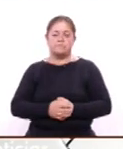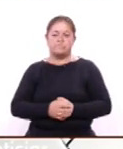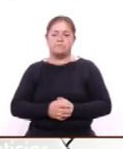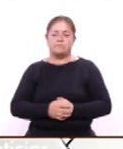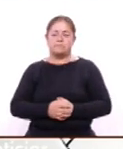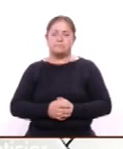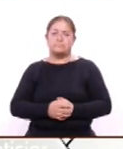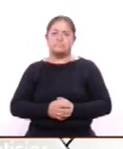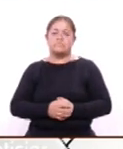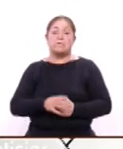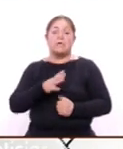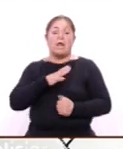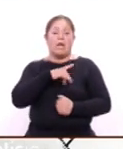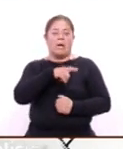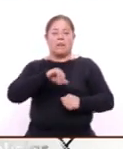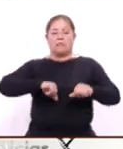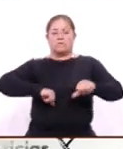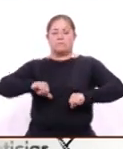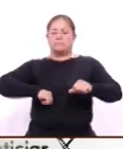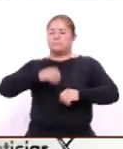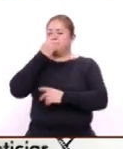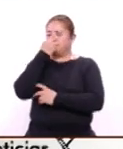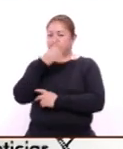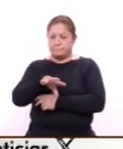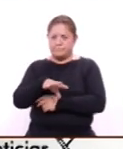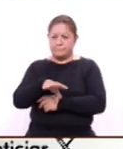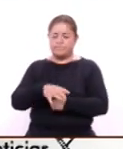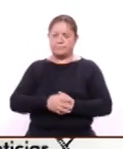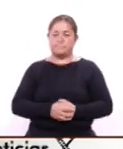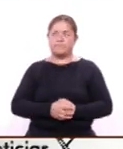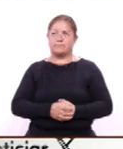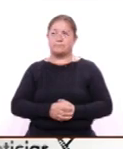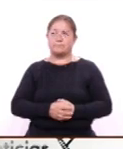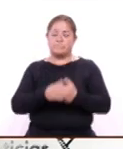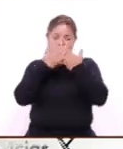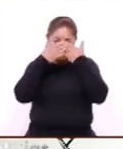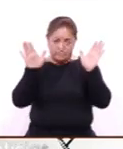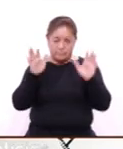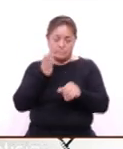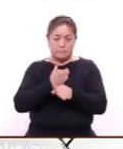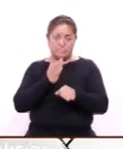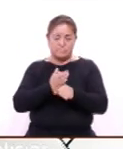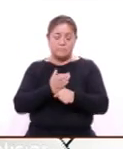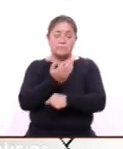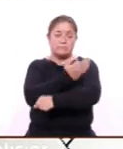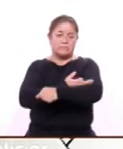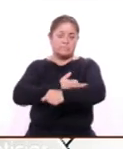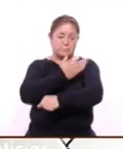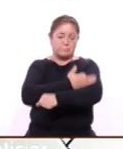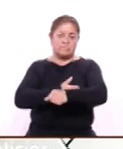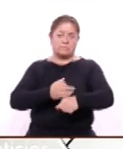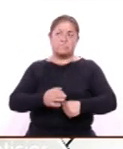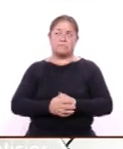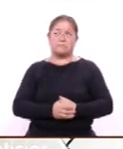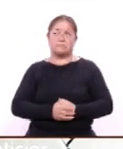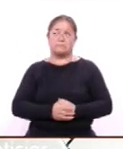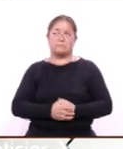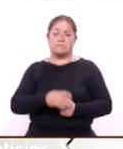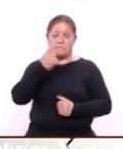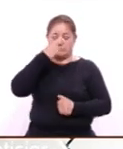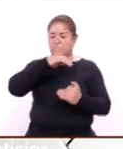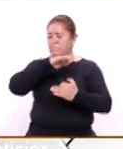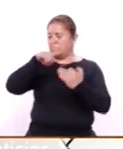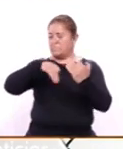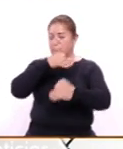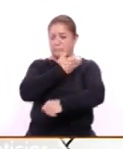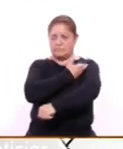van a ser unas actividades muy bonitas que se van a aperturar ahora también por las tardes para toda la